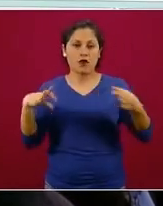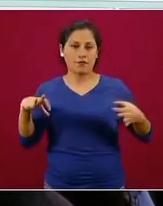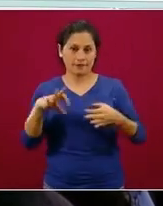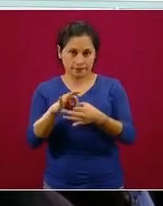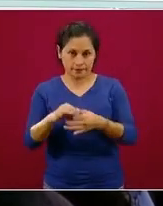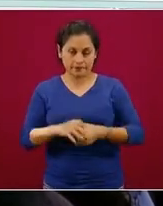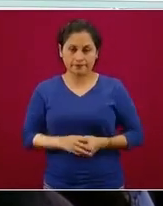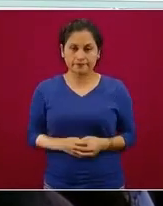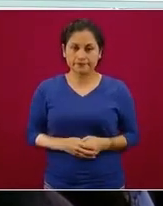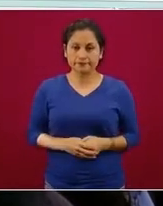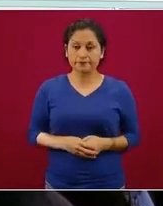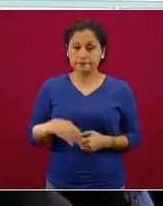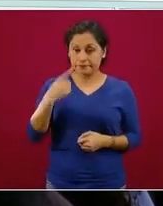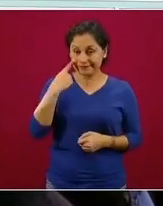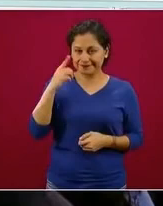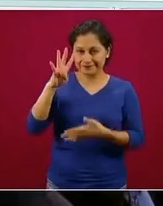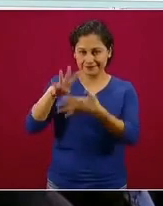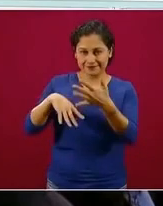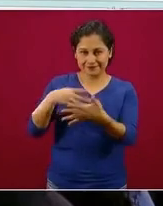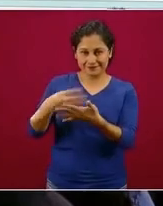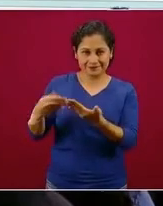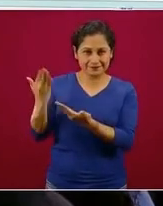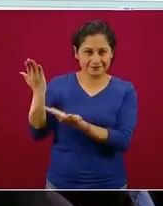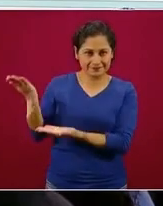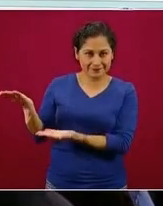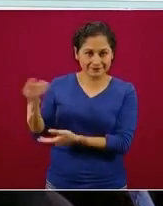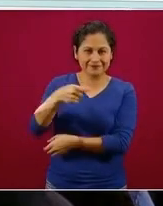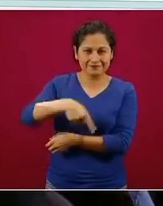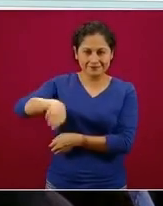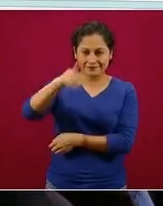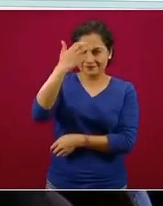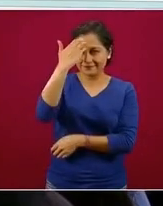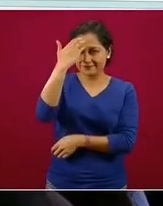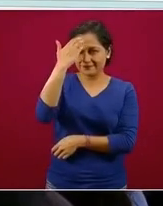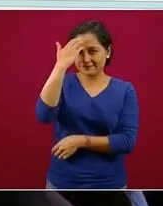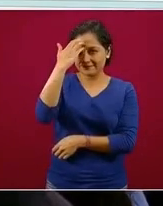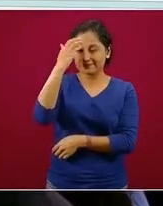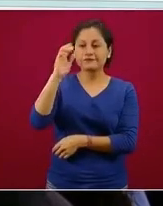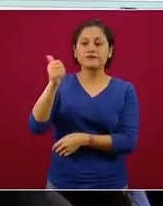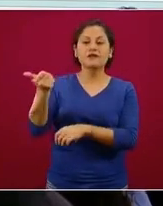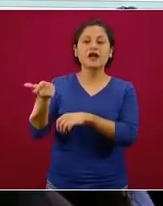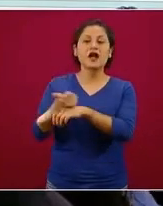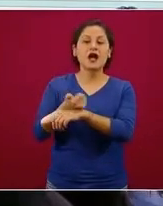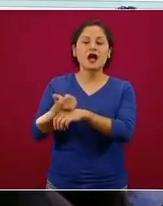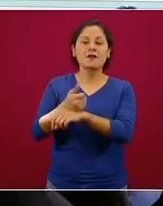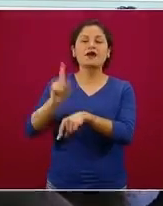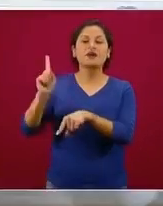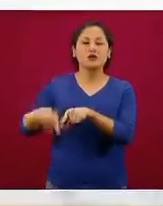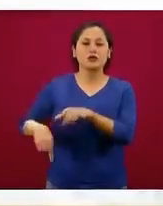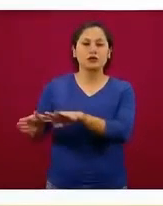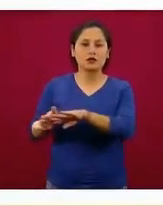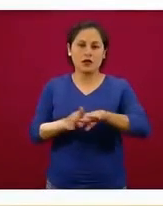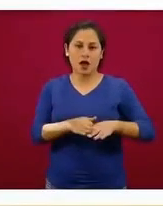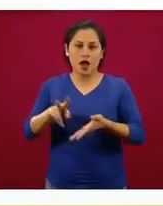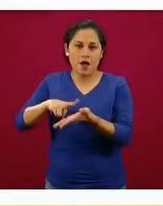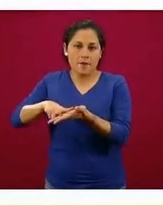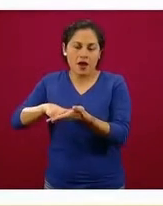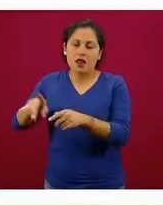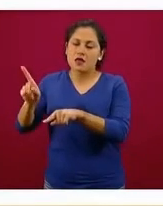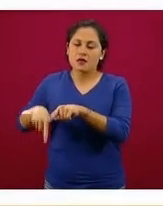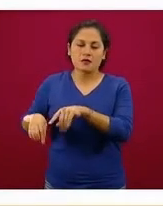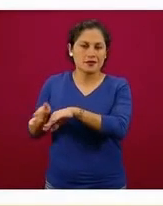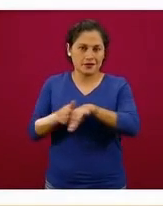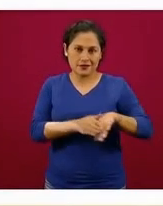Retomamos esta misma tabla que ya conocen ustedes. Le hemos quitado ahora lo amarillo y lo verde, dado que ninguna entidad